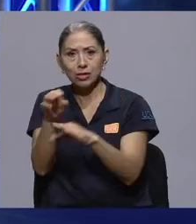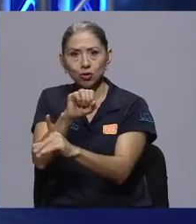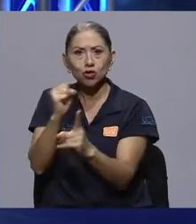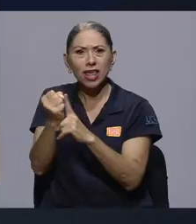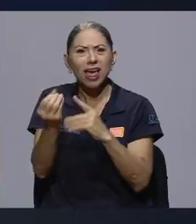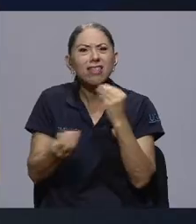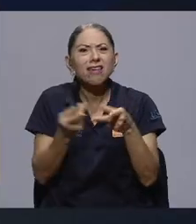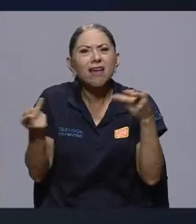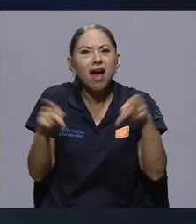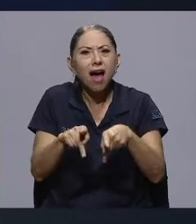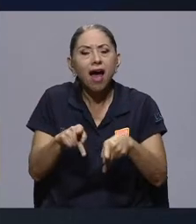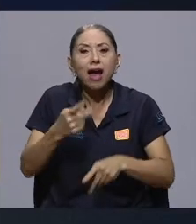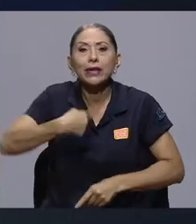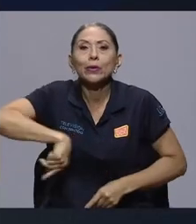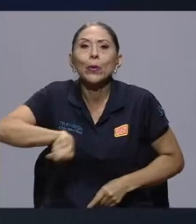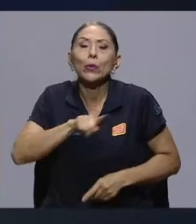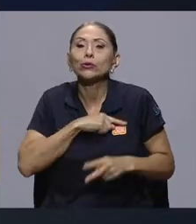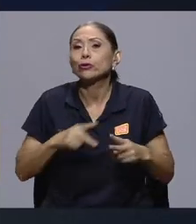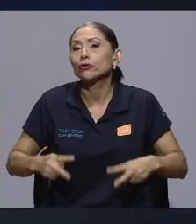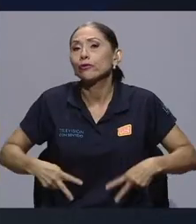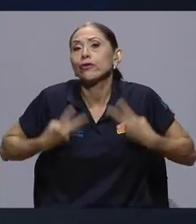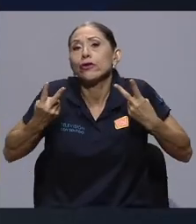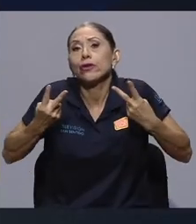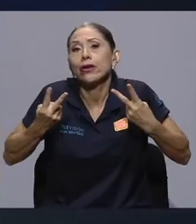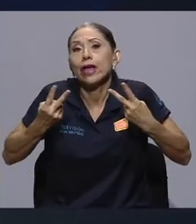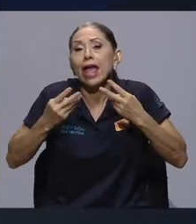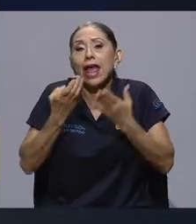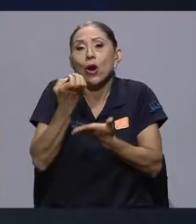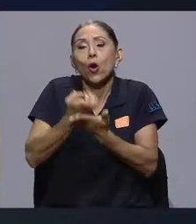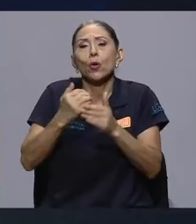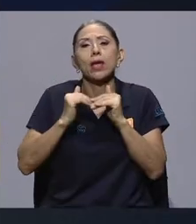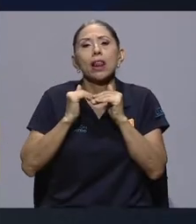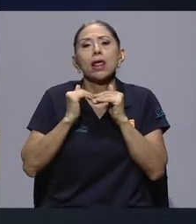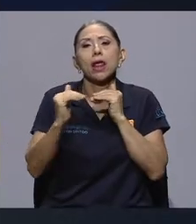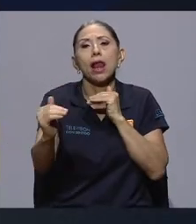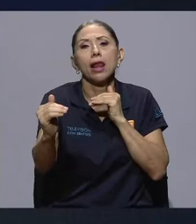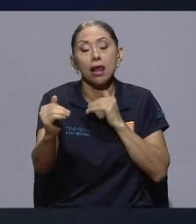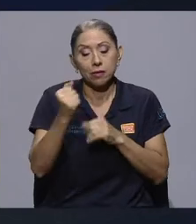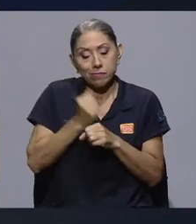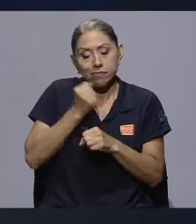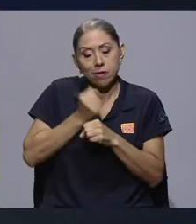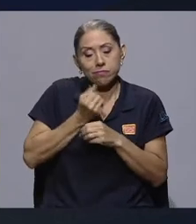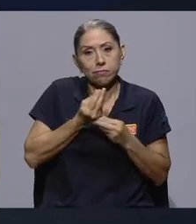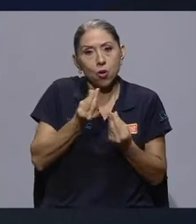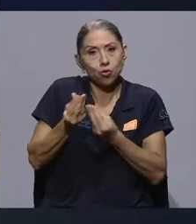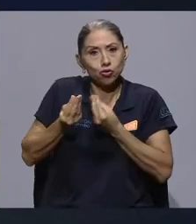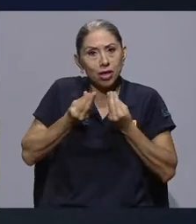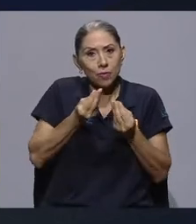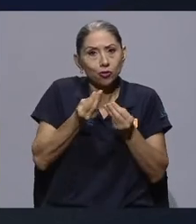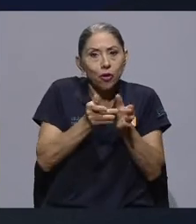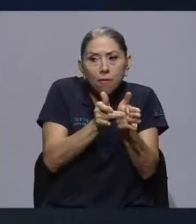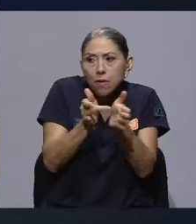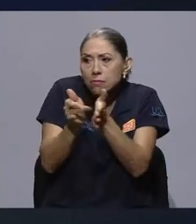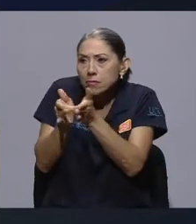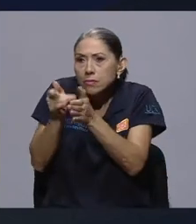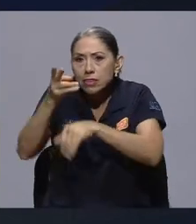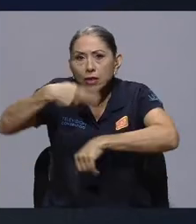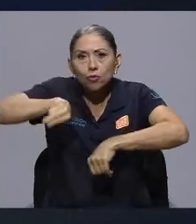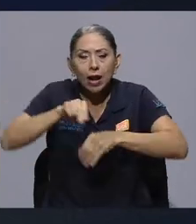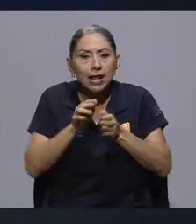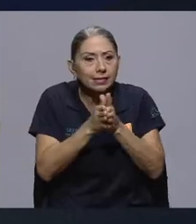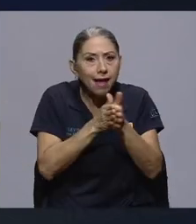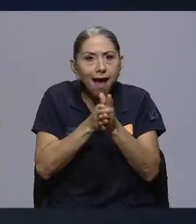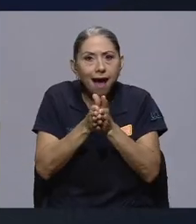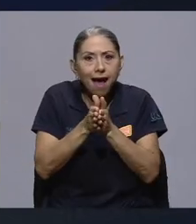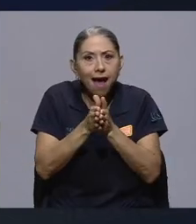hemos encargado de vivir en una economía lineal donde producimos, extrayendo sobre todo recursos de la naturaleza, siendo